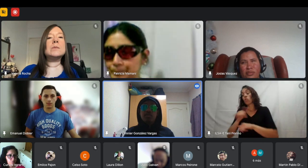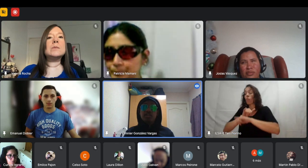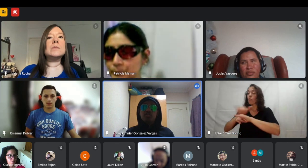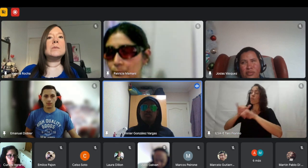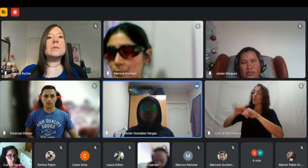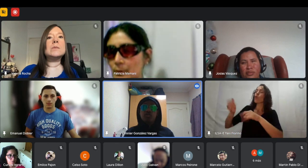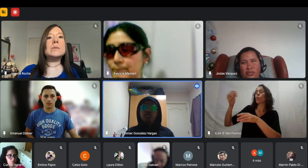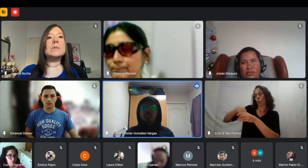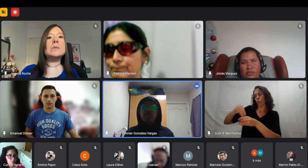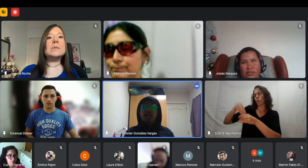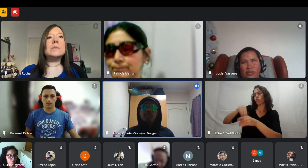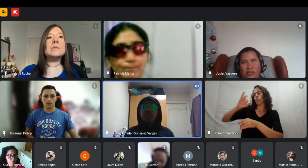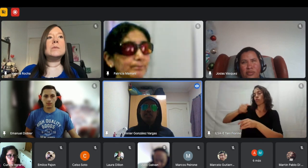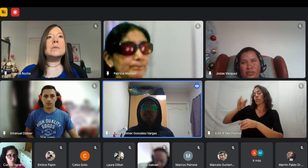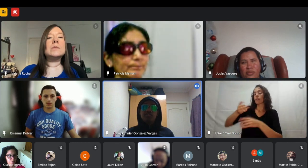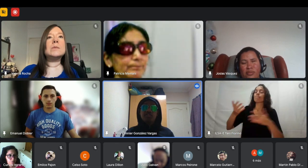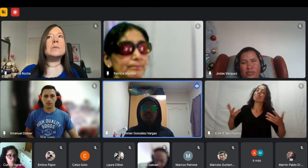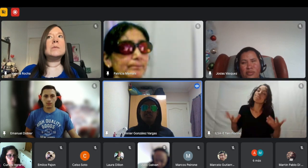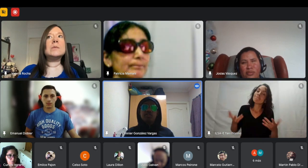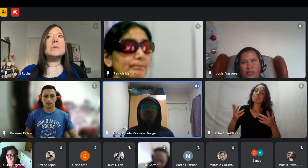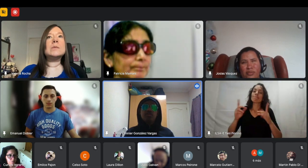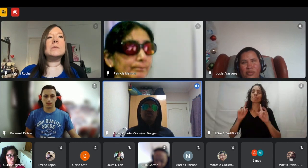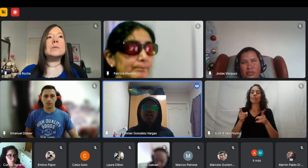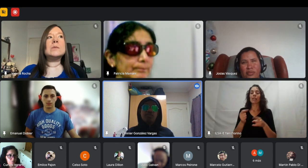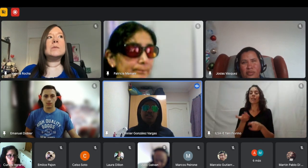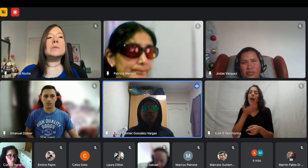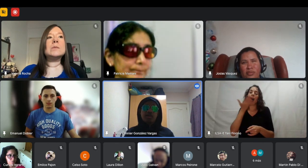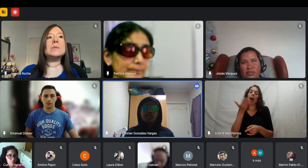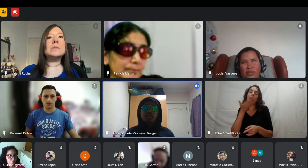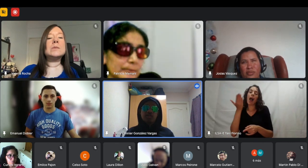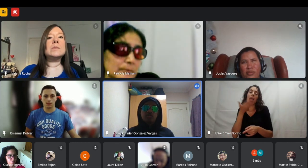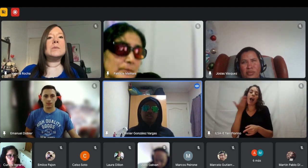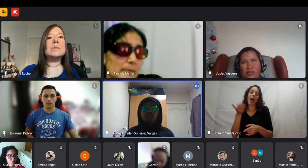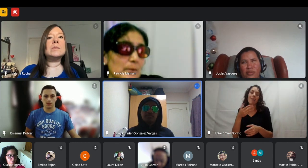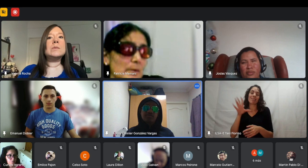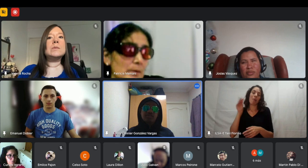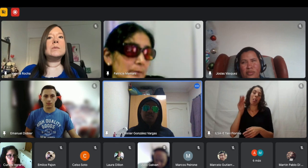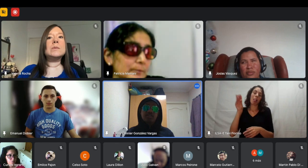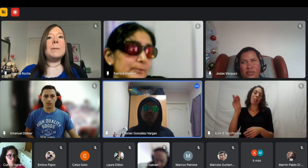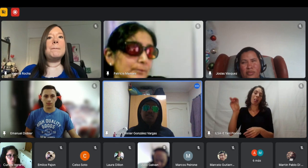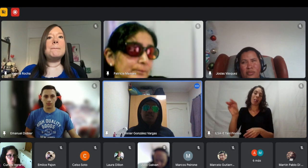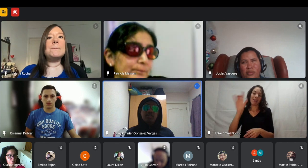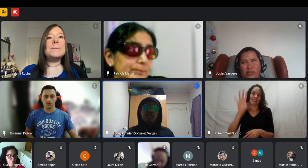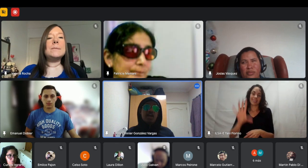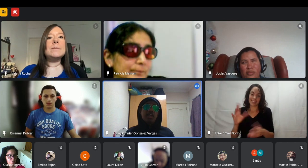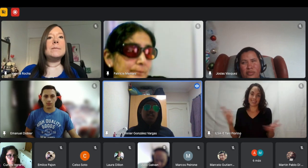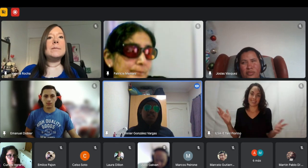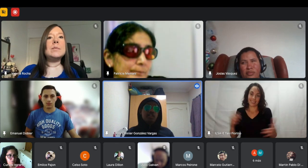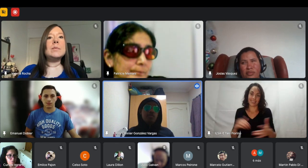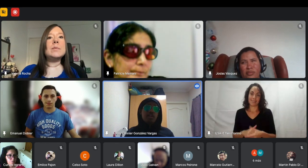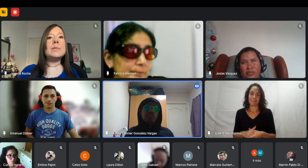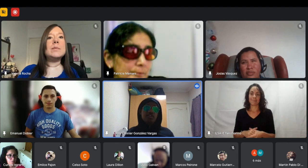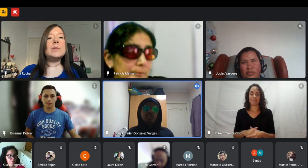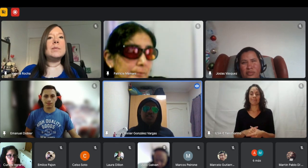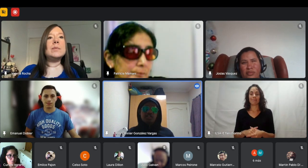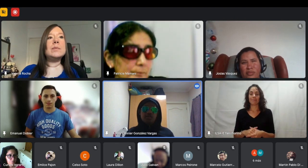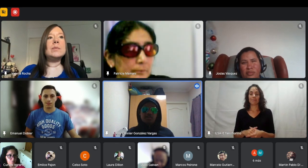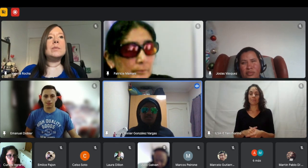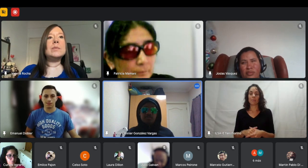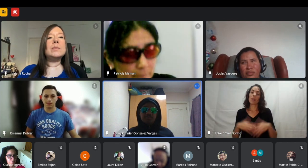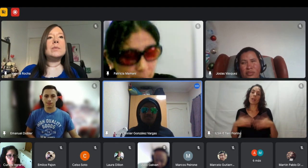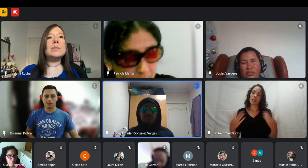simplemente son palabrerías y un disfraz prácticamente entonces hay que tener varias